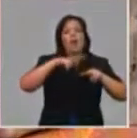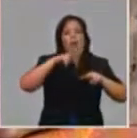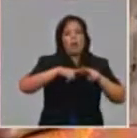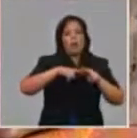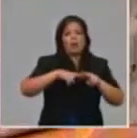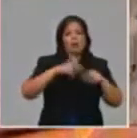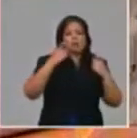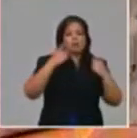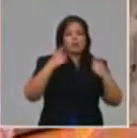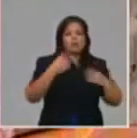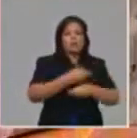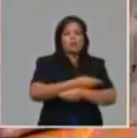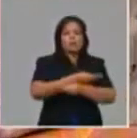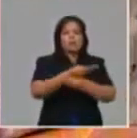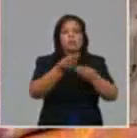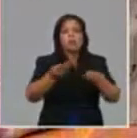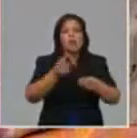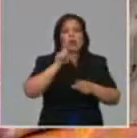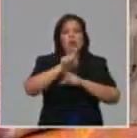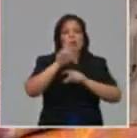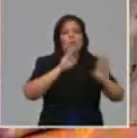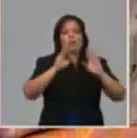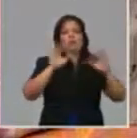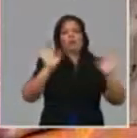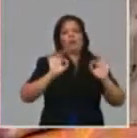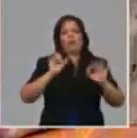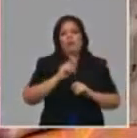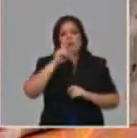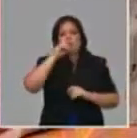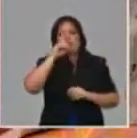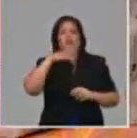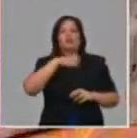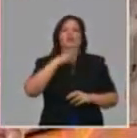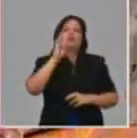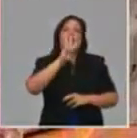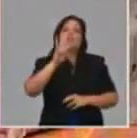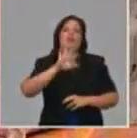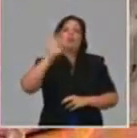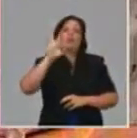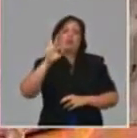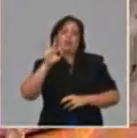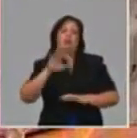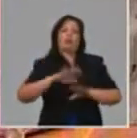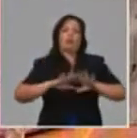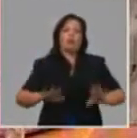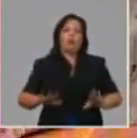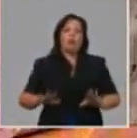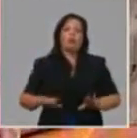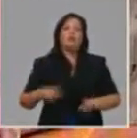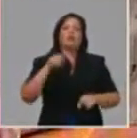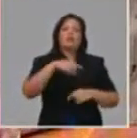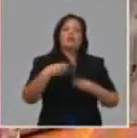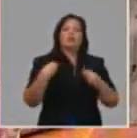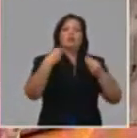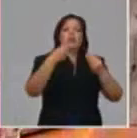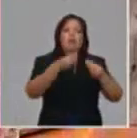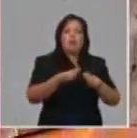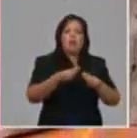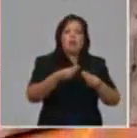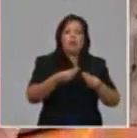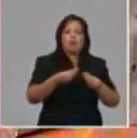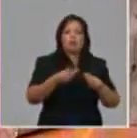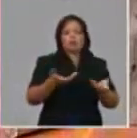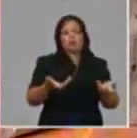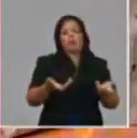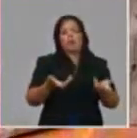periodo, que abarca un 33% de la distribución, se está distribuyendo también a granel, con incomprensiones.